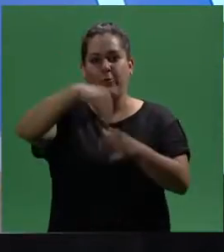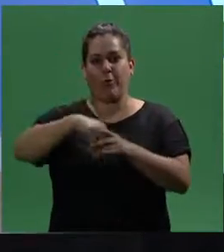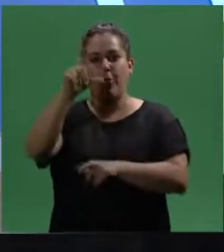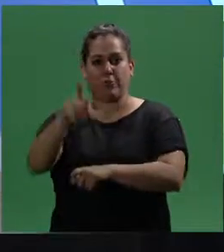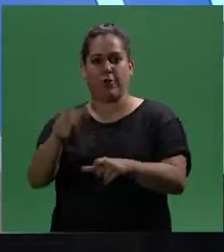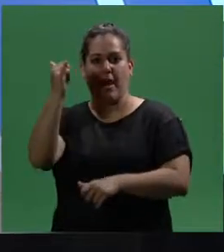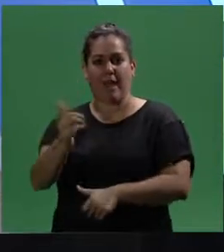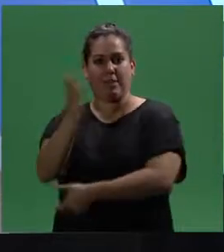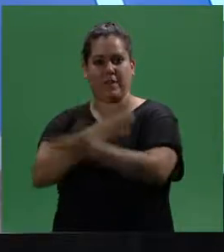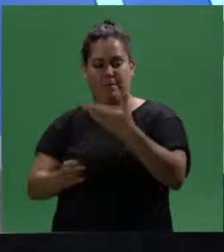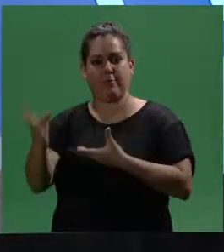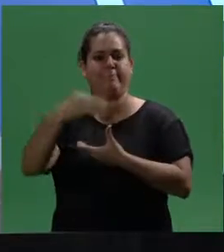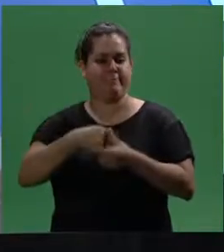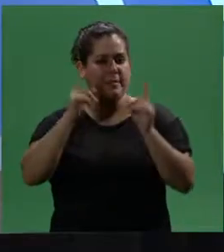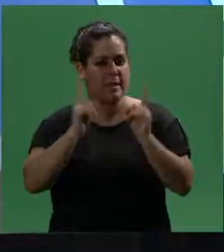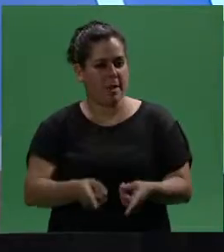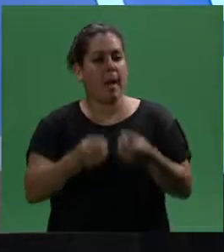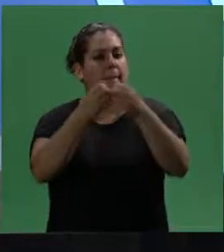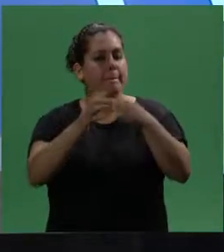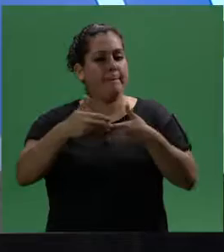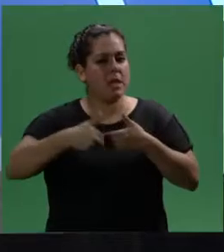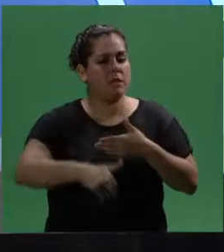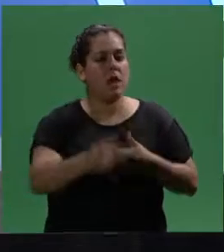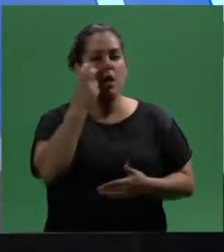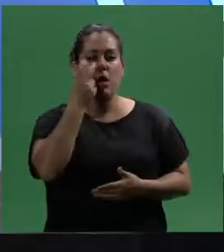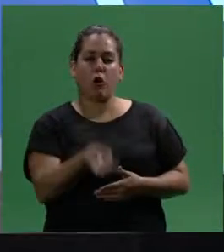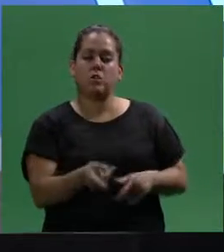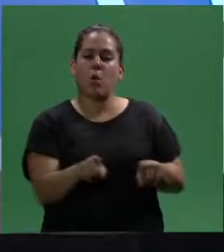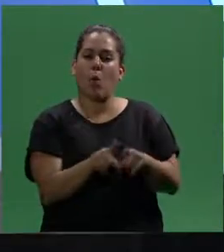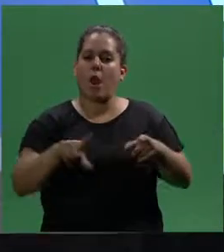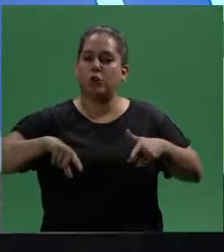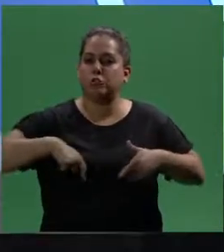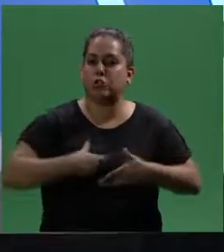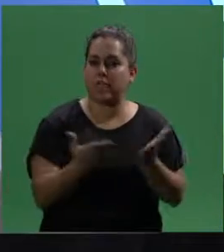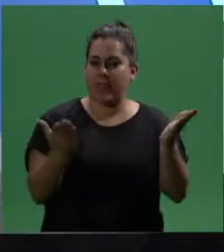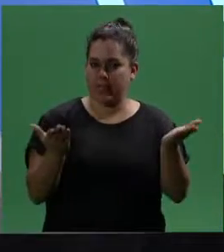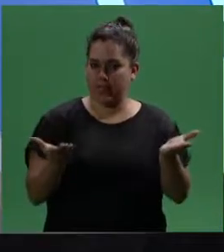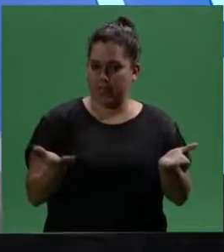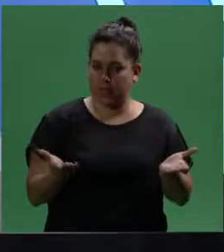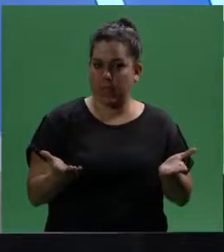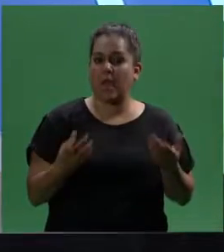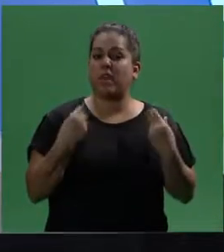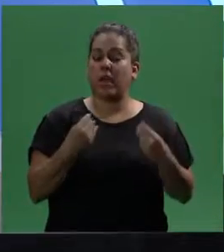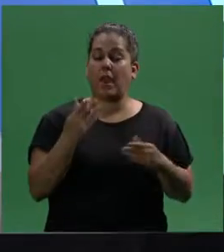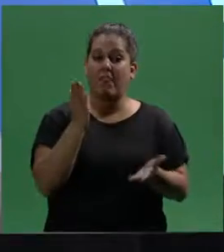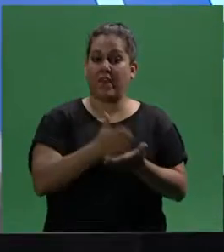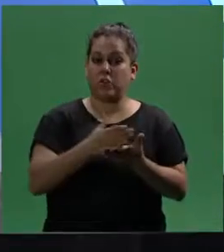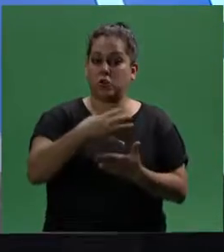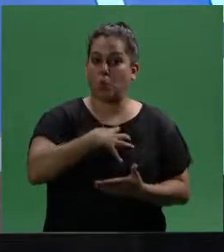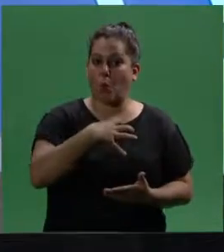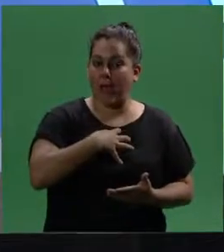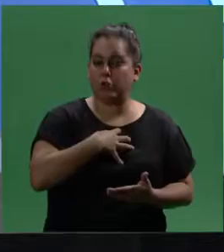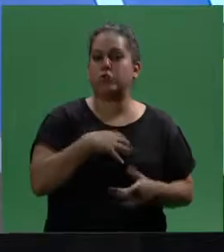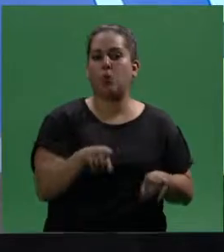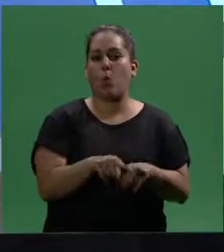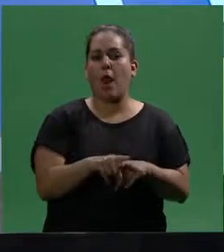discapacidad, se empiece a reconocer desde un enfoque social en que estos derechos humanos